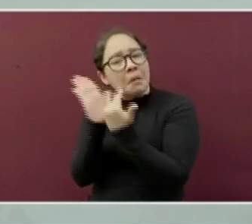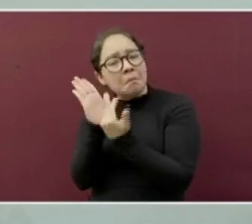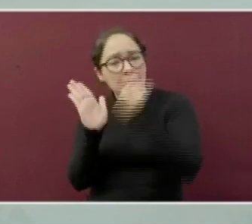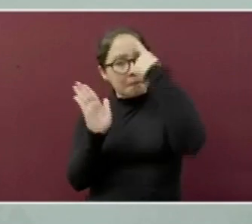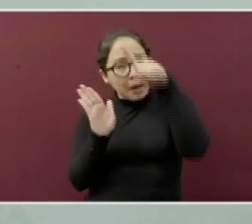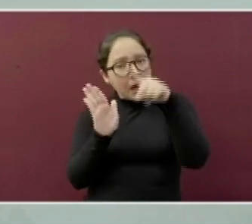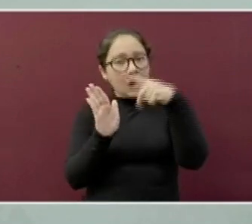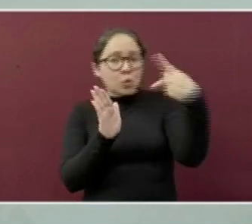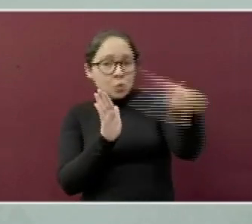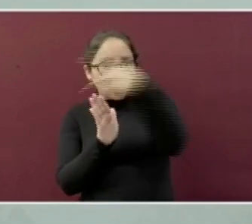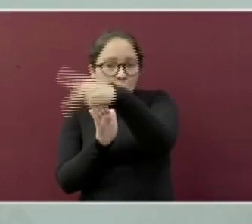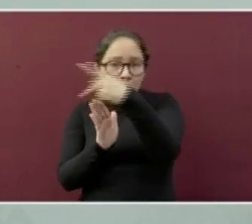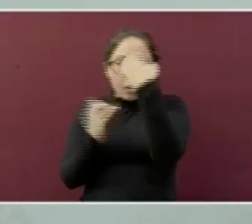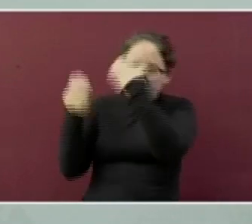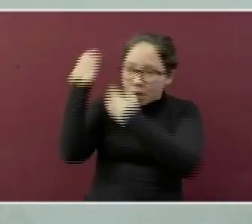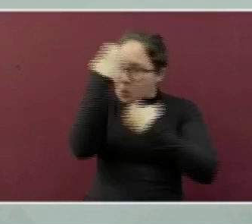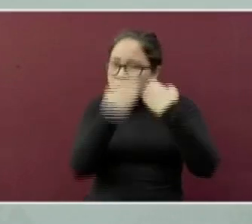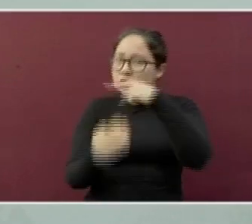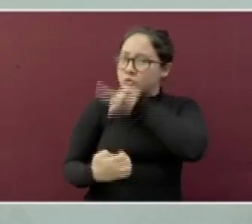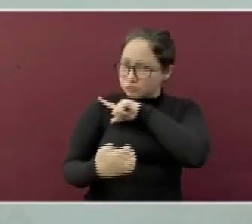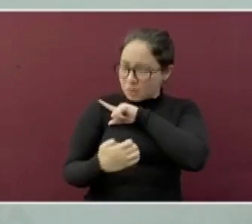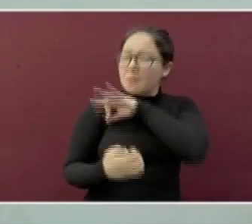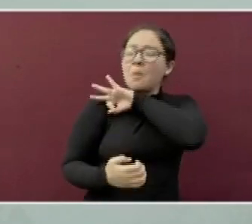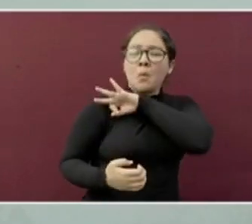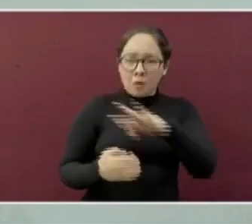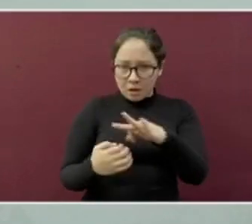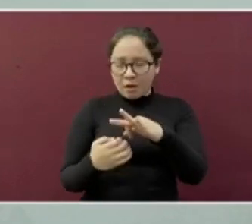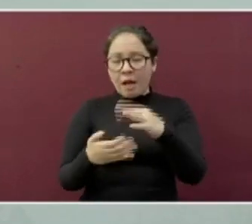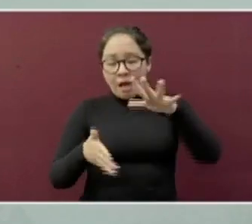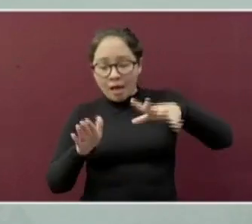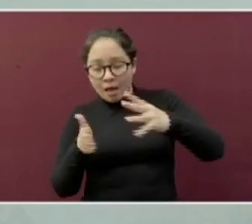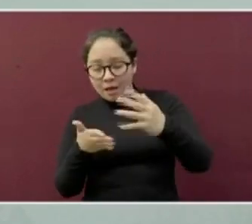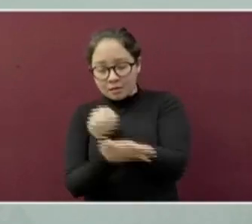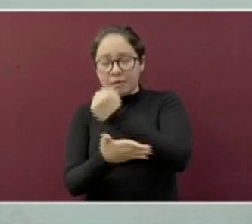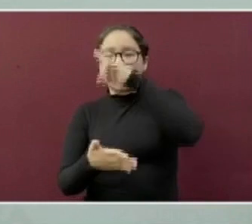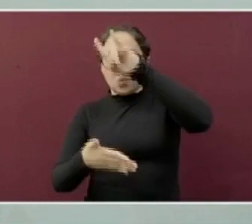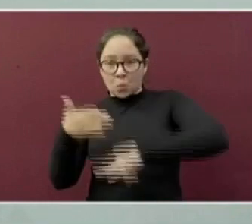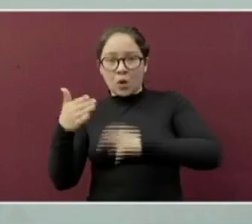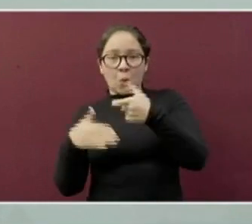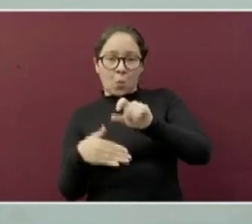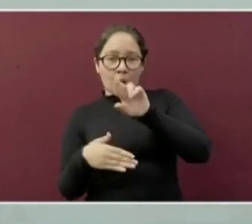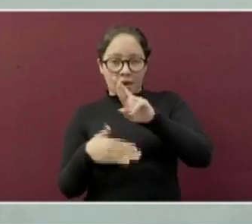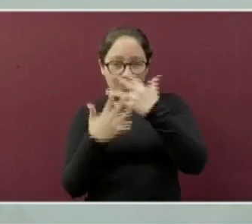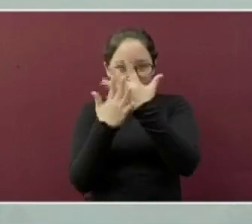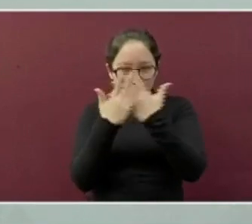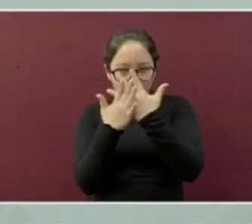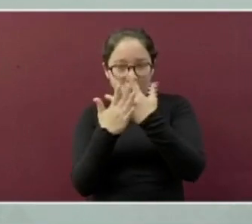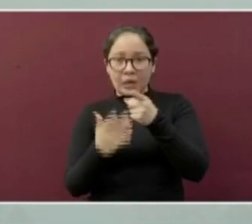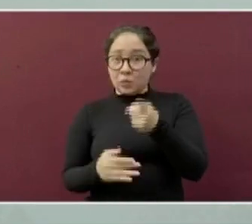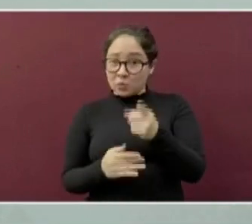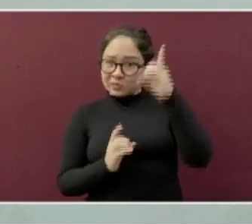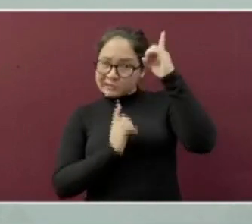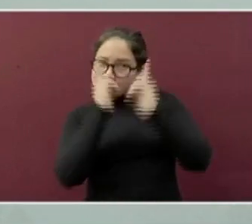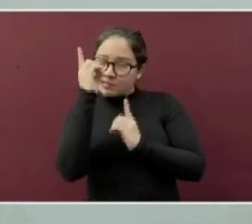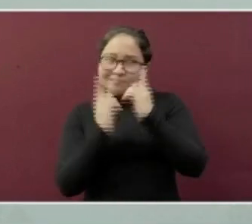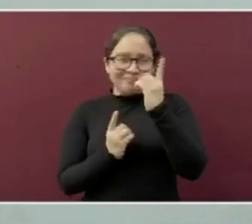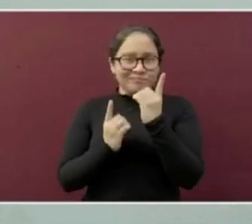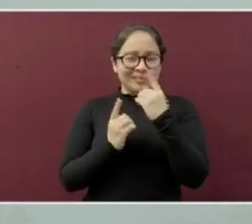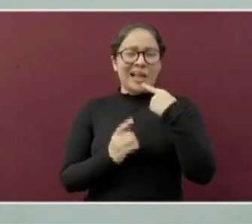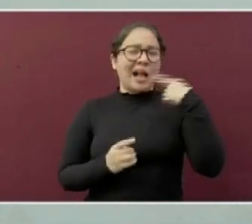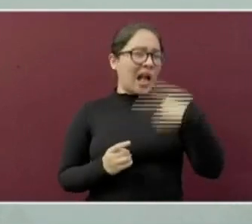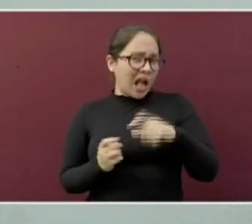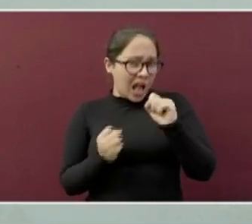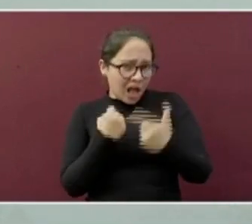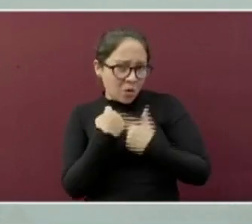para autoevaluarse y obtener el código QR. Si tienen duda, queja